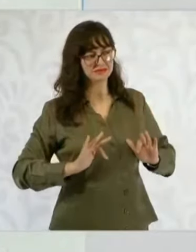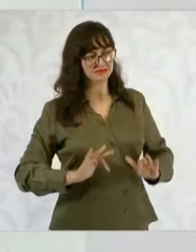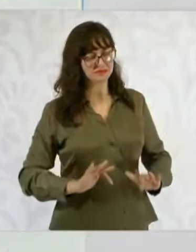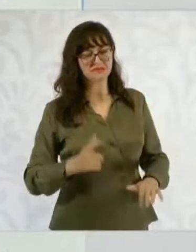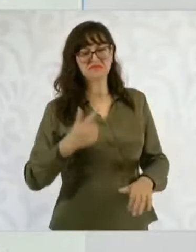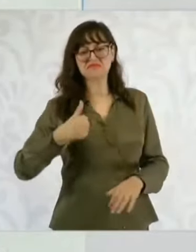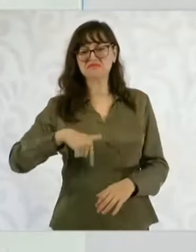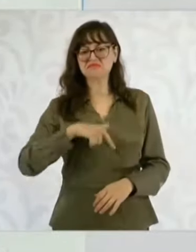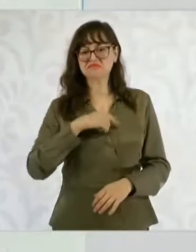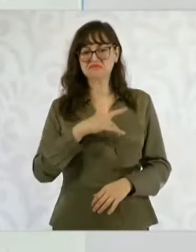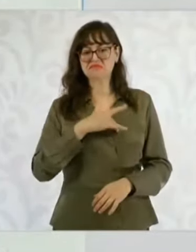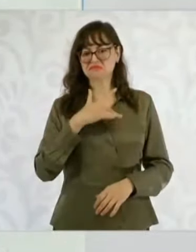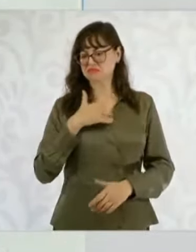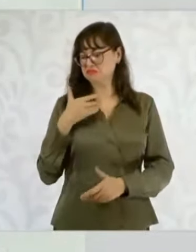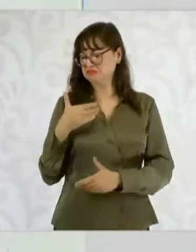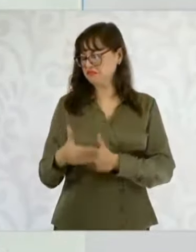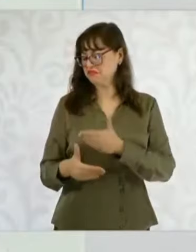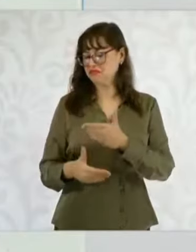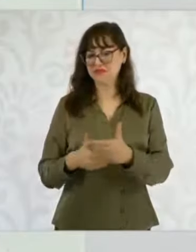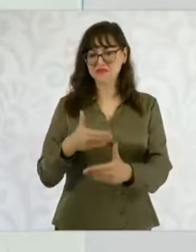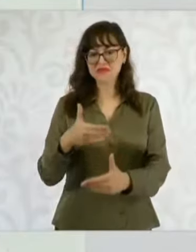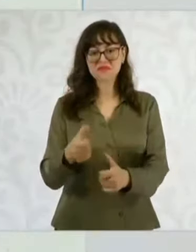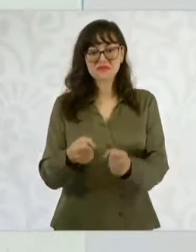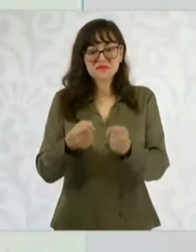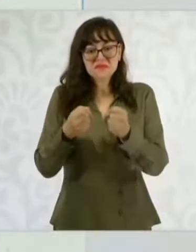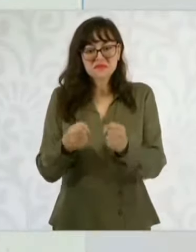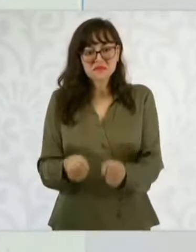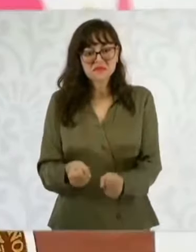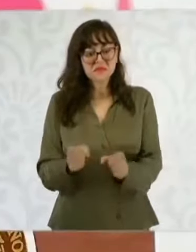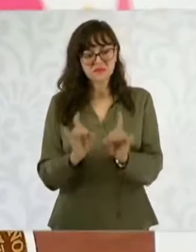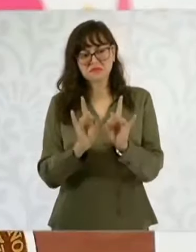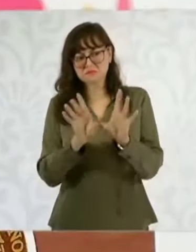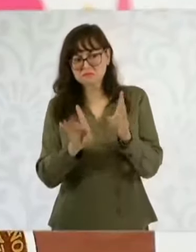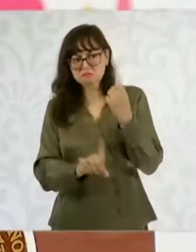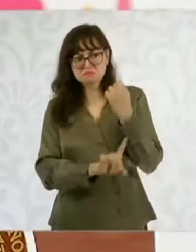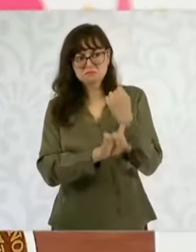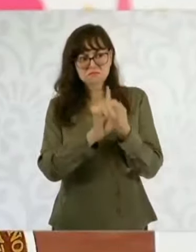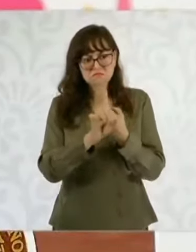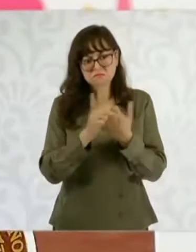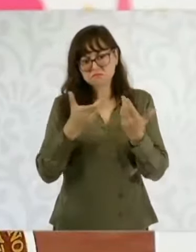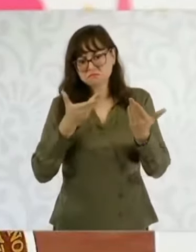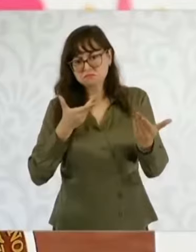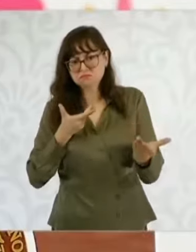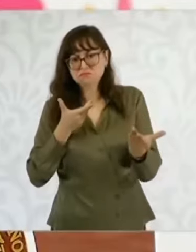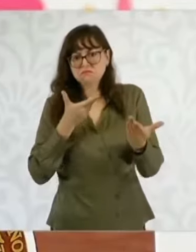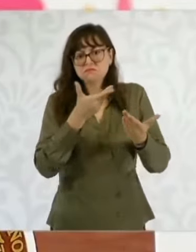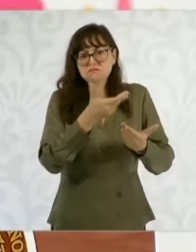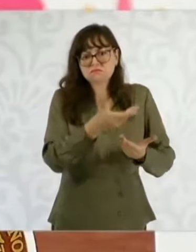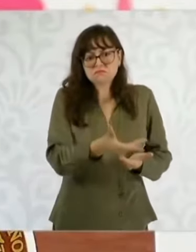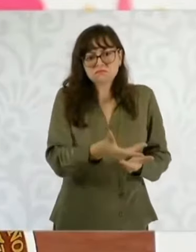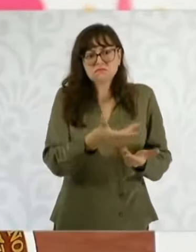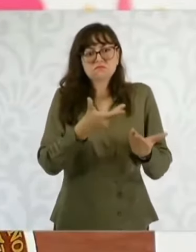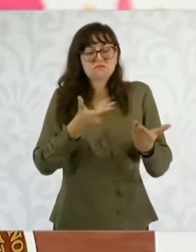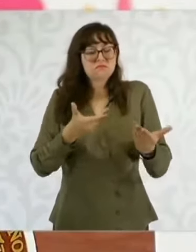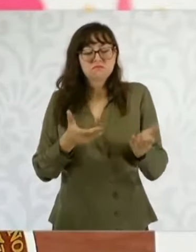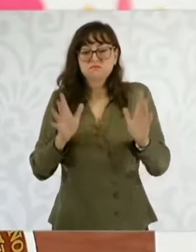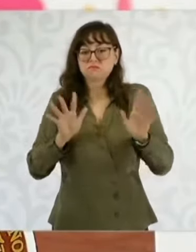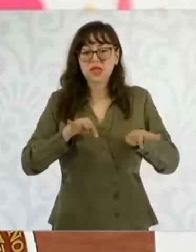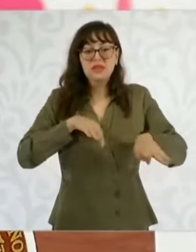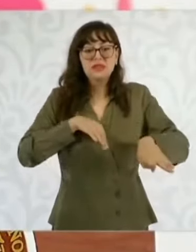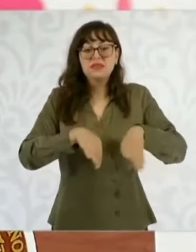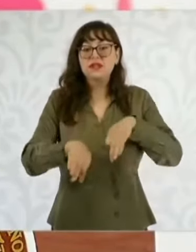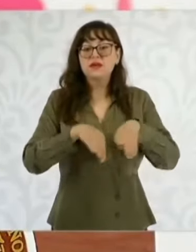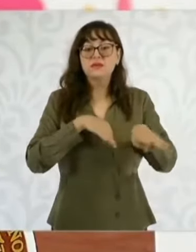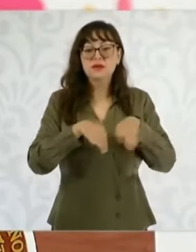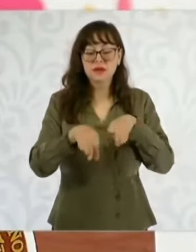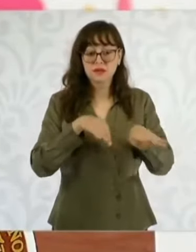funcionando, lo vamos a fortalecer ahí donde sea necesario. Y en ese diálogo bilateral pues vamos a trabajar. Y en el momento